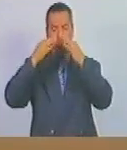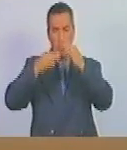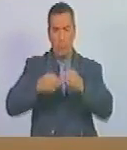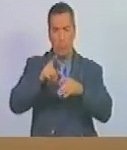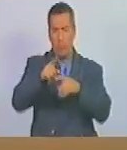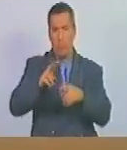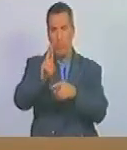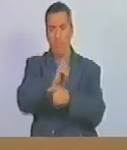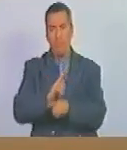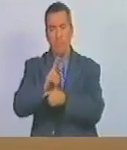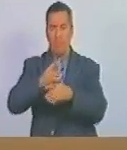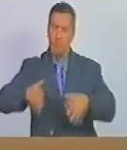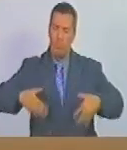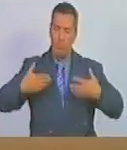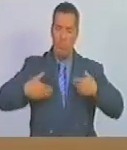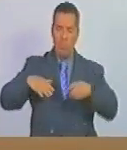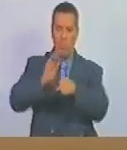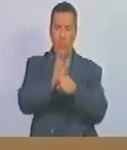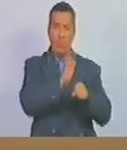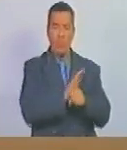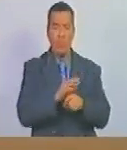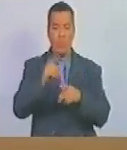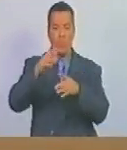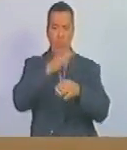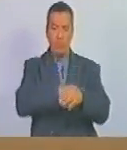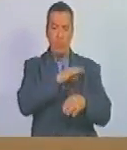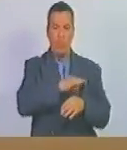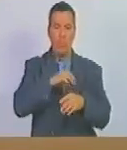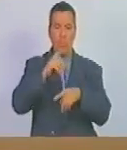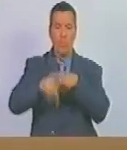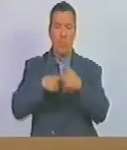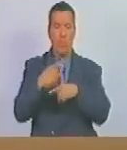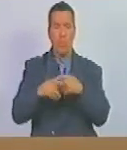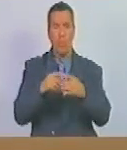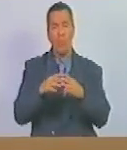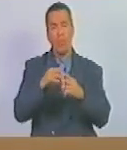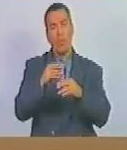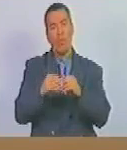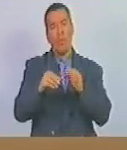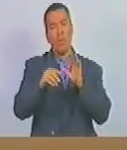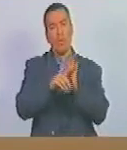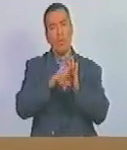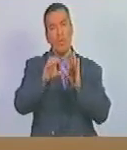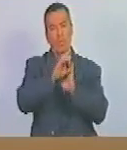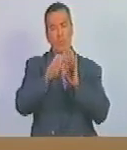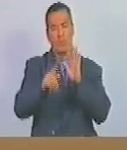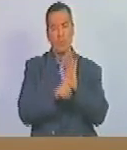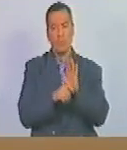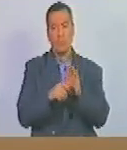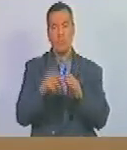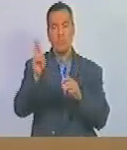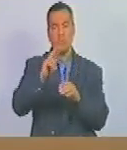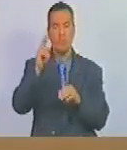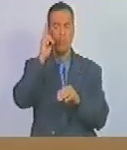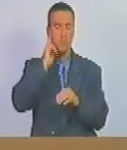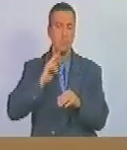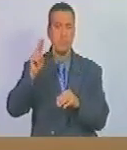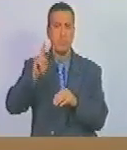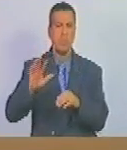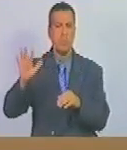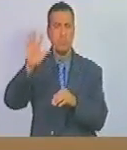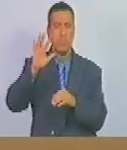uso y disfrute de su protección y seguridad social con fundamento a lo establecido en la constitución de la república